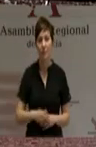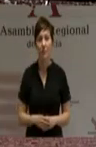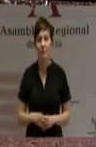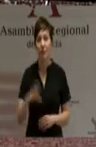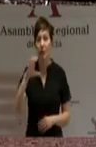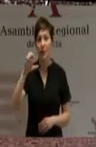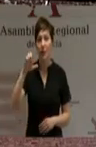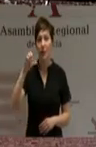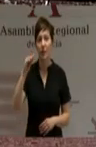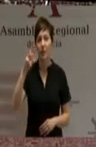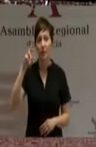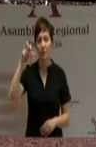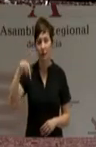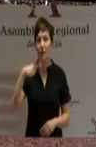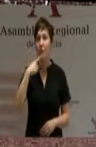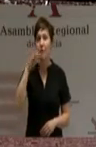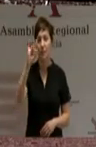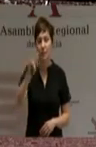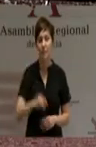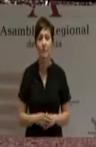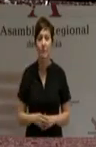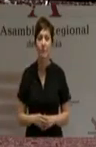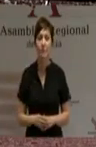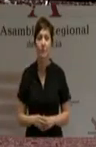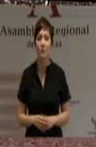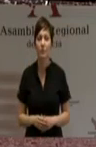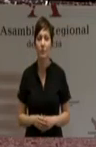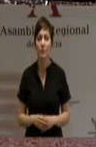Sí. Celdrán Vidal Francisco. Sí. Sí.